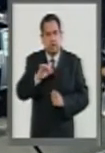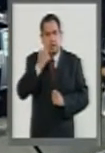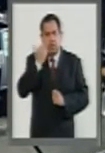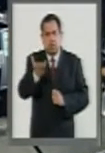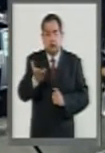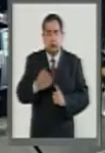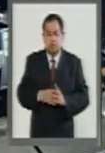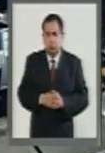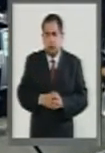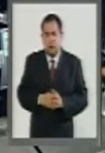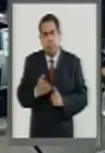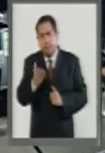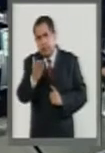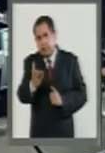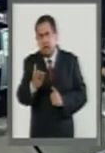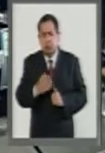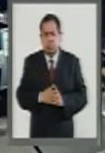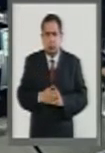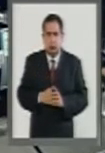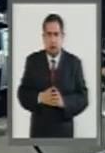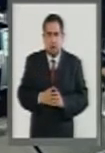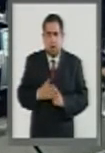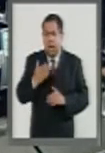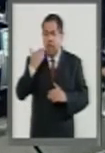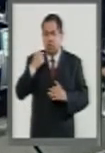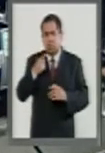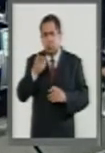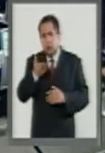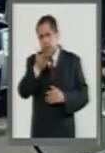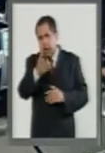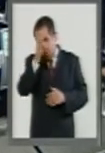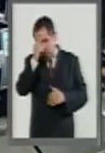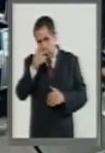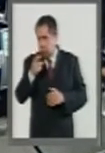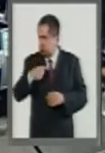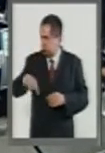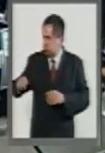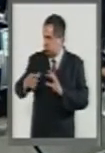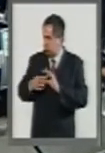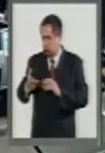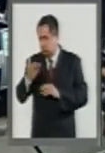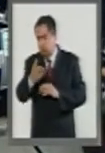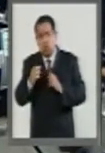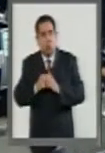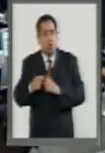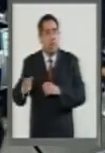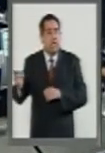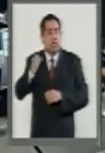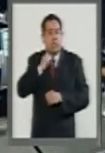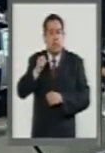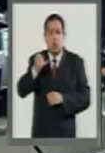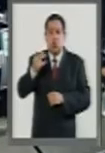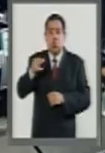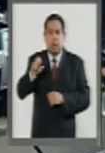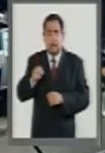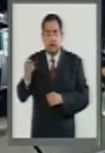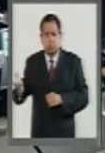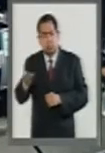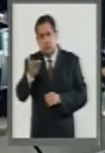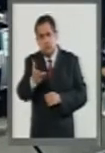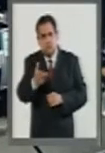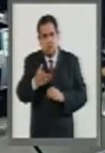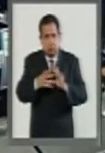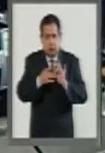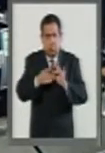solicitar, lo hice a través de un punto de acuerdo compartido con el Senador Ullones Márquez, que se